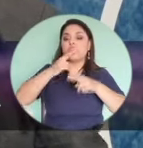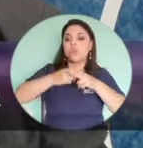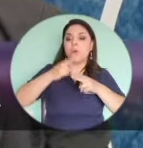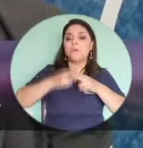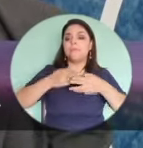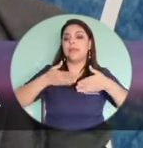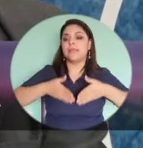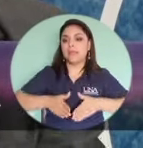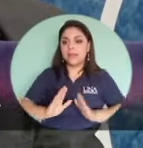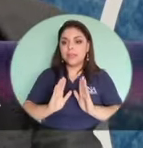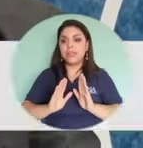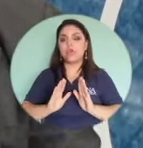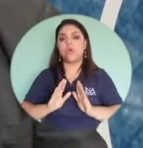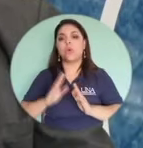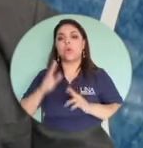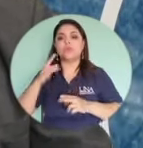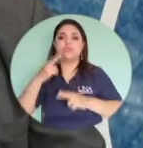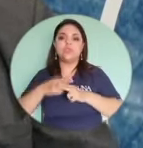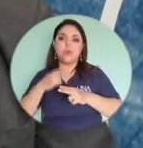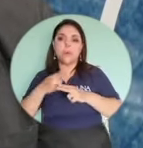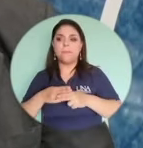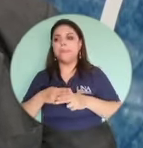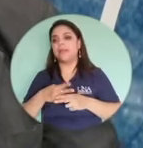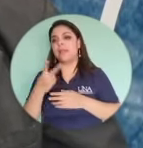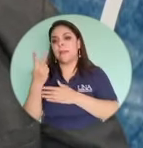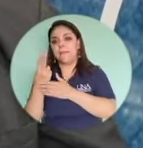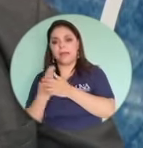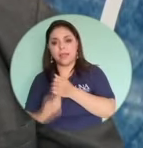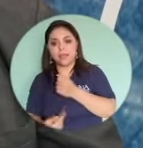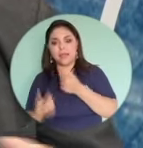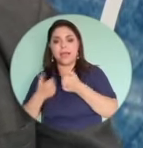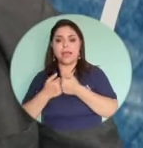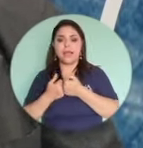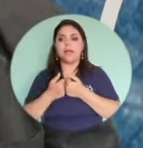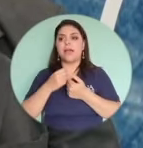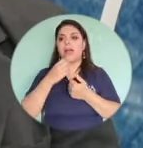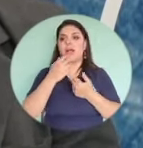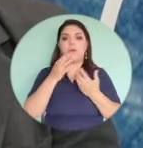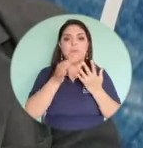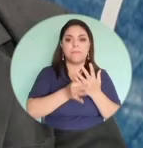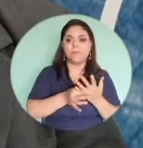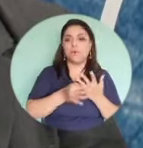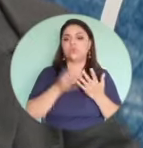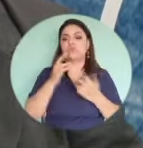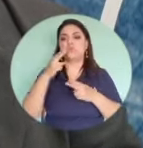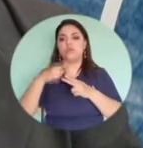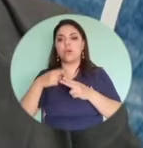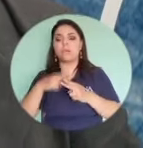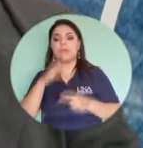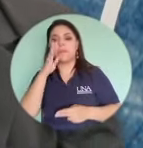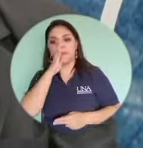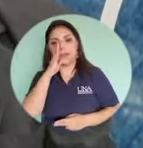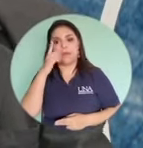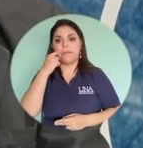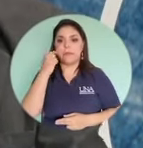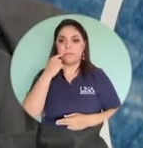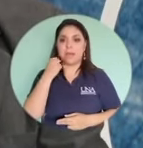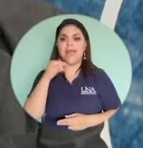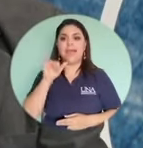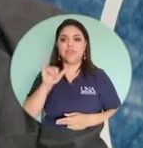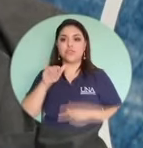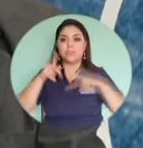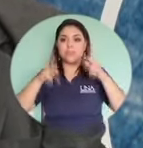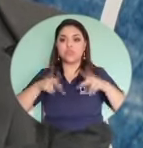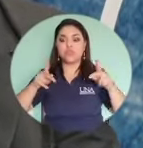la hija este mayor el nombre de la pareja el nombre de la madre todo eso lo